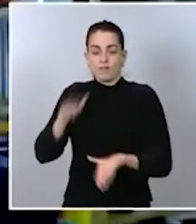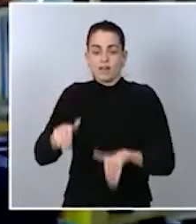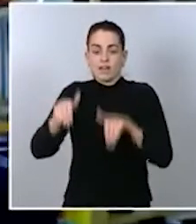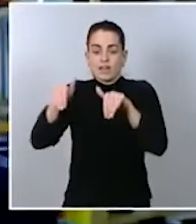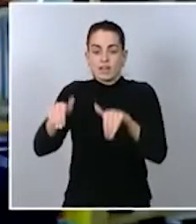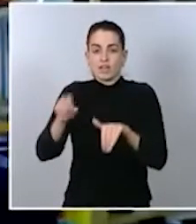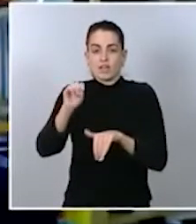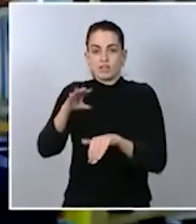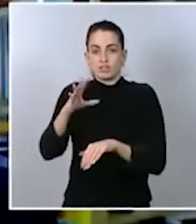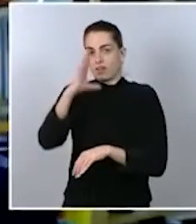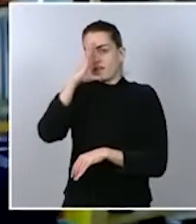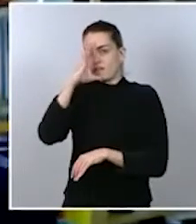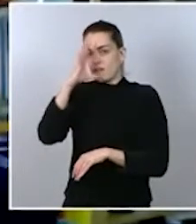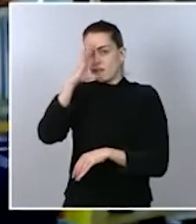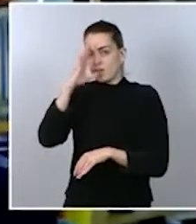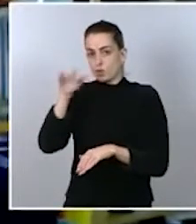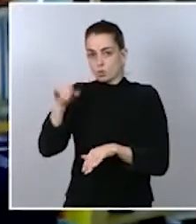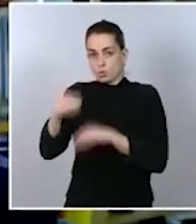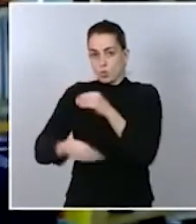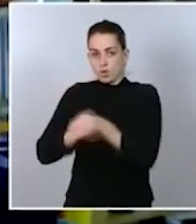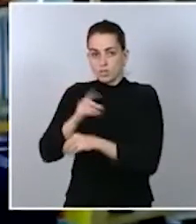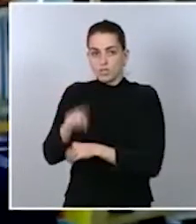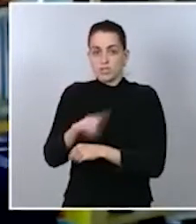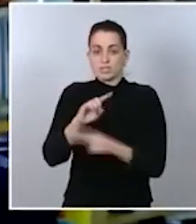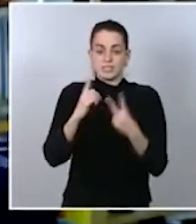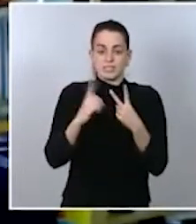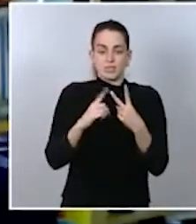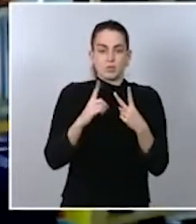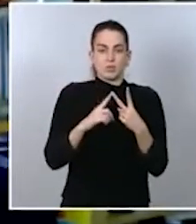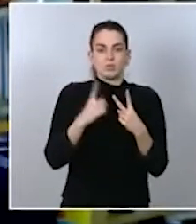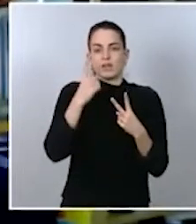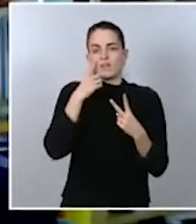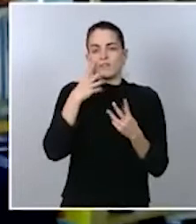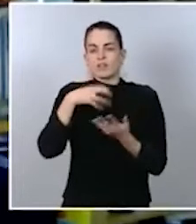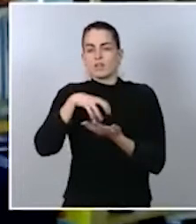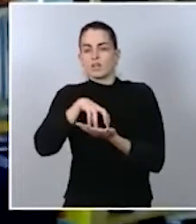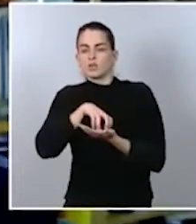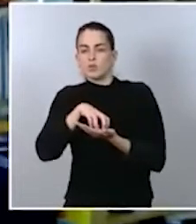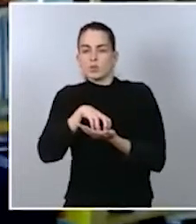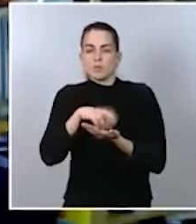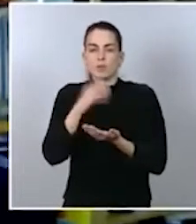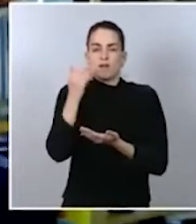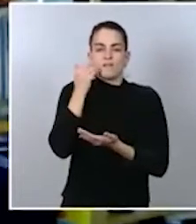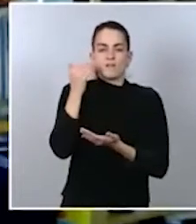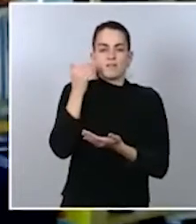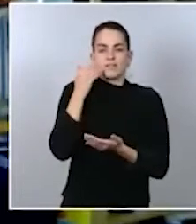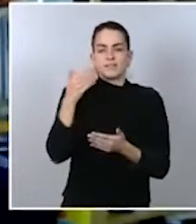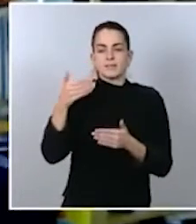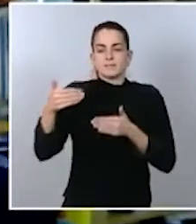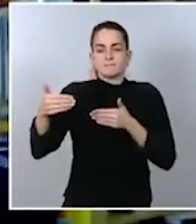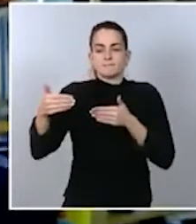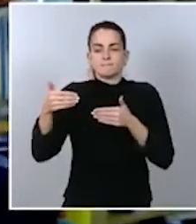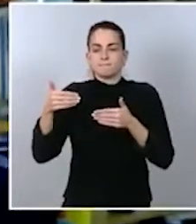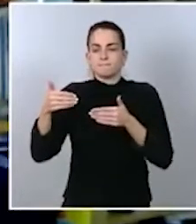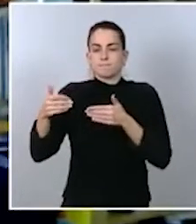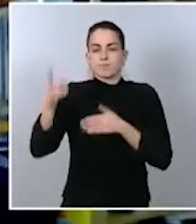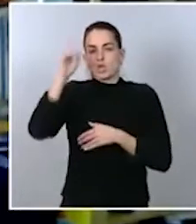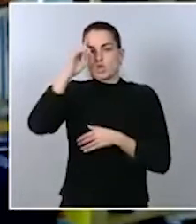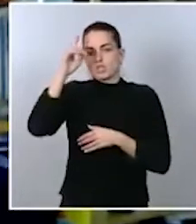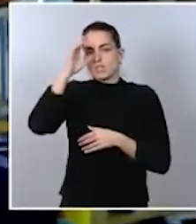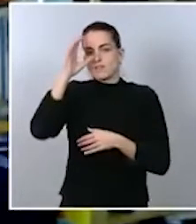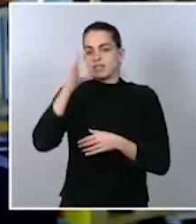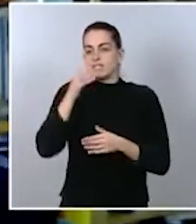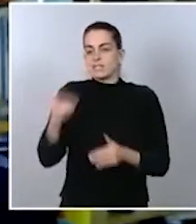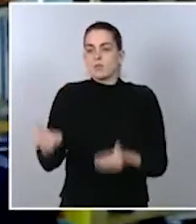febrero? Y, en segundo lugar, si le incomoda la incertidumbre sobre la fecha, ¿en qué lugar quedaría usted como ministro si ahora se pospusieran? ¿Sería